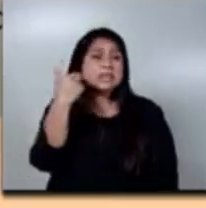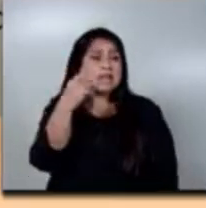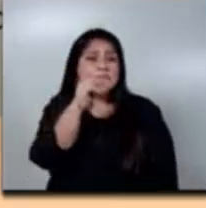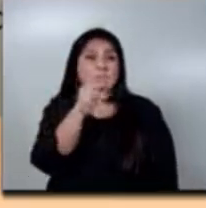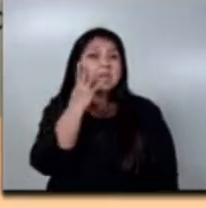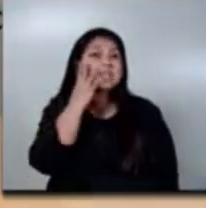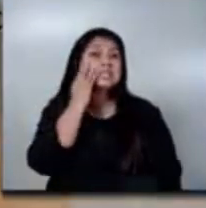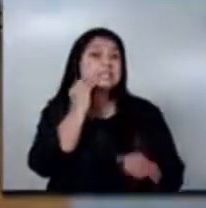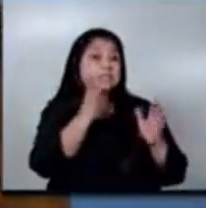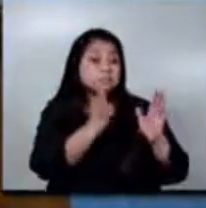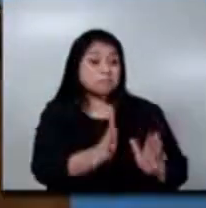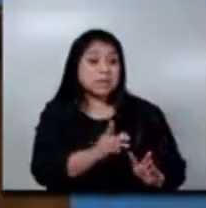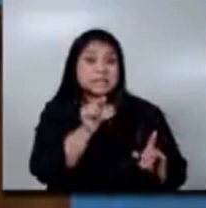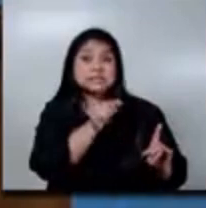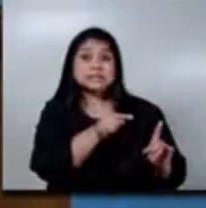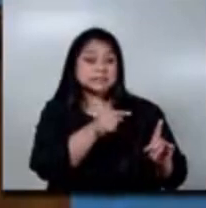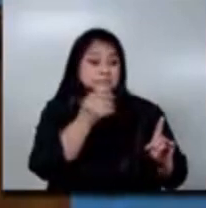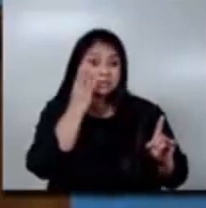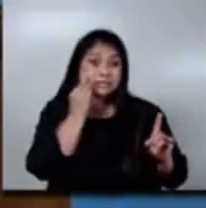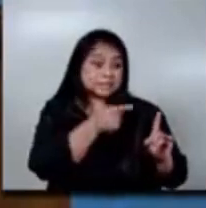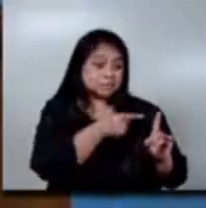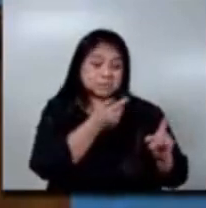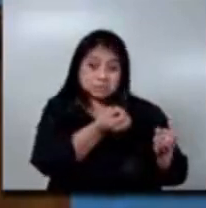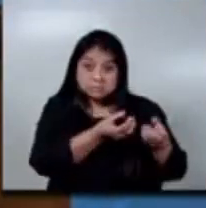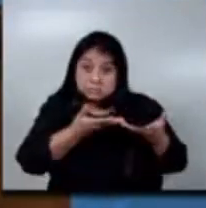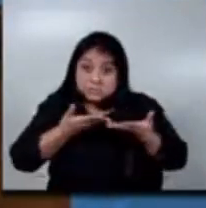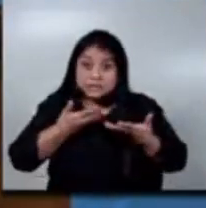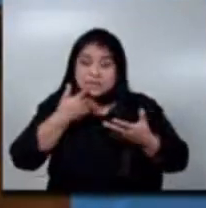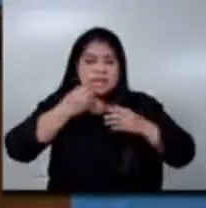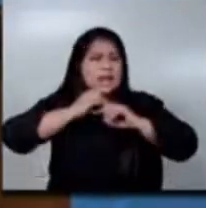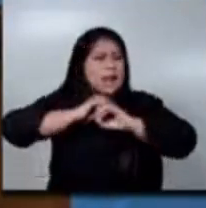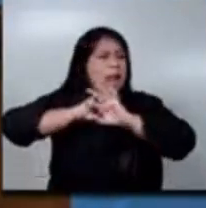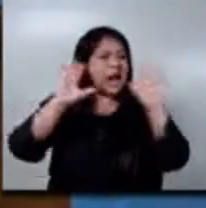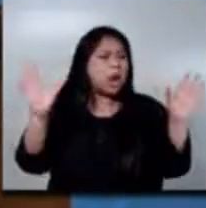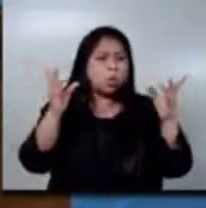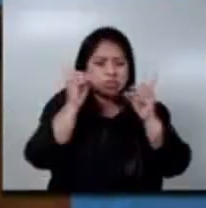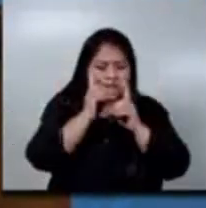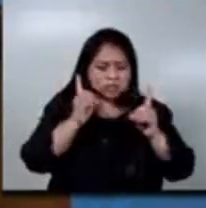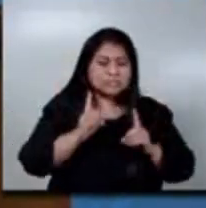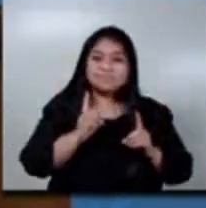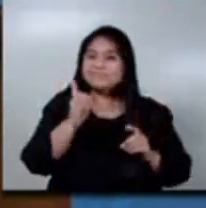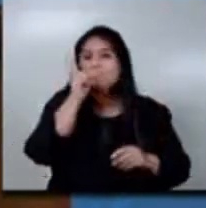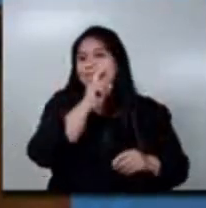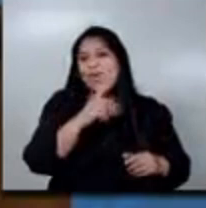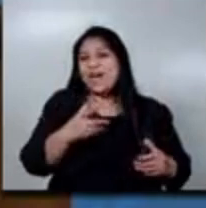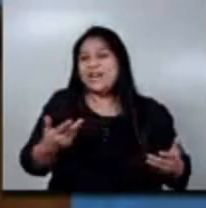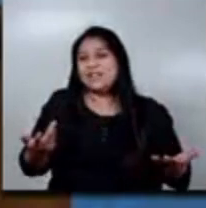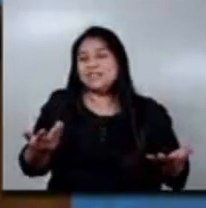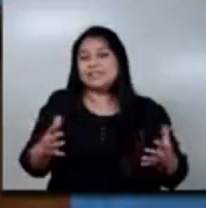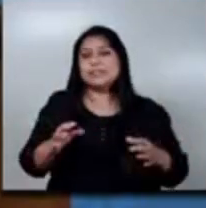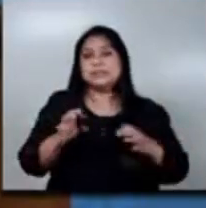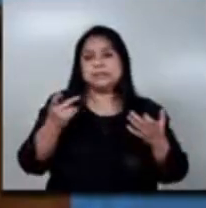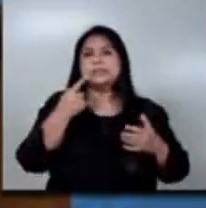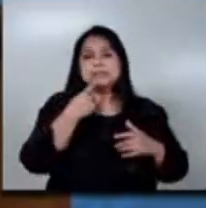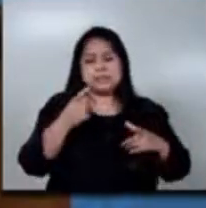para tener este tipo de diagnóstico muy claro. Se refleja un desgaste